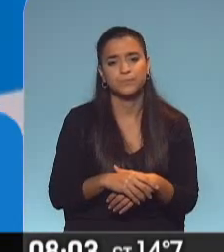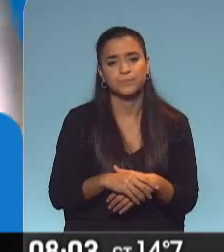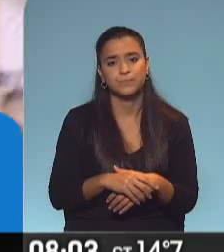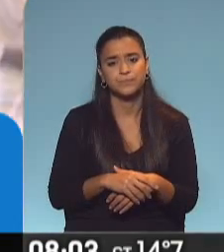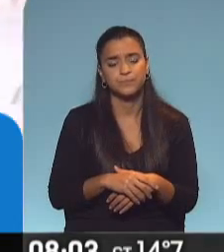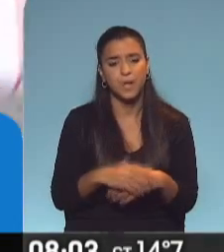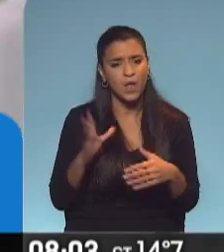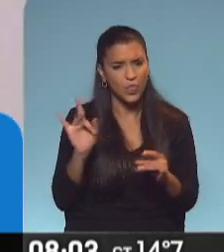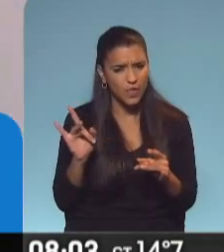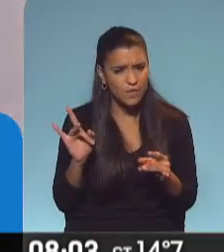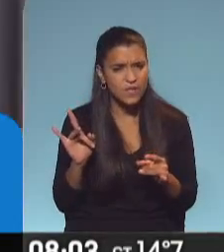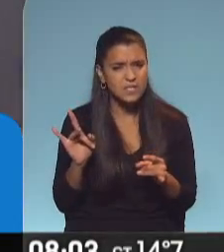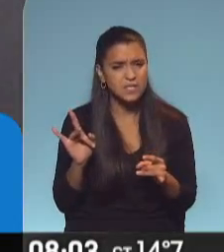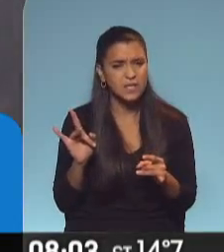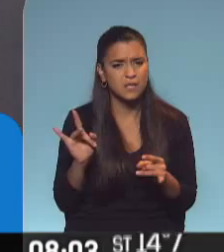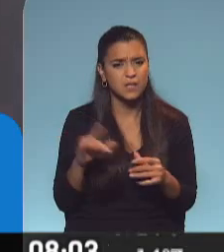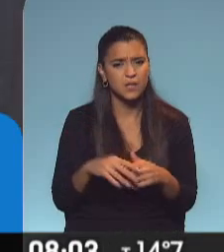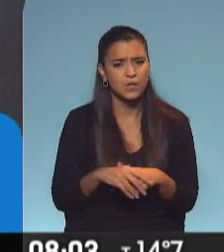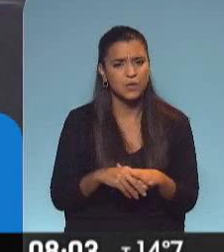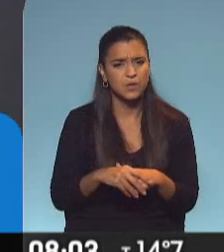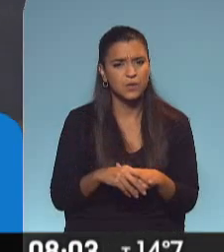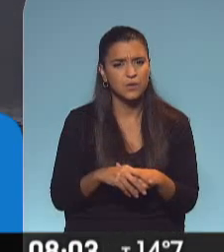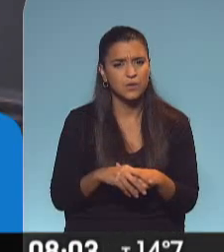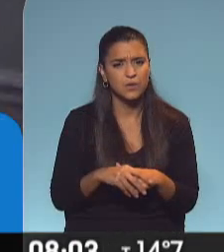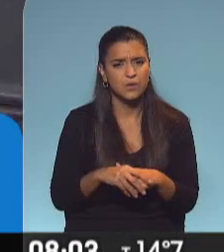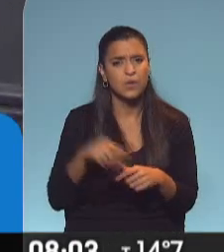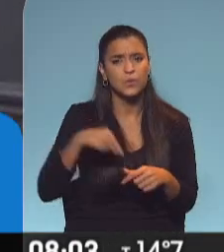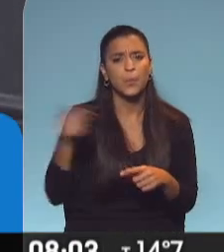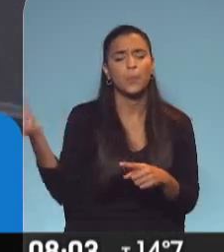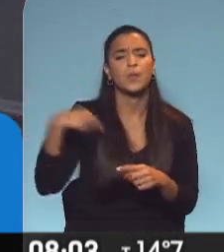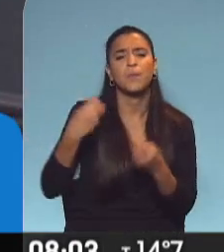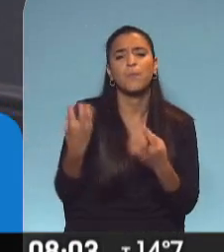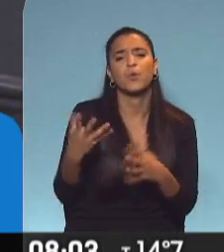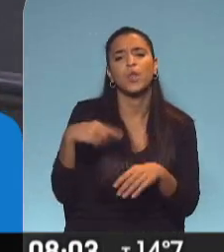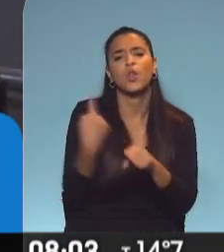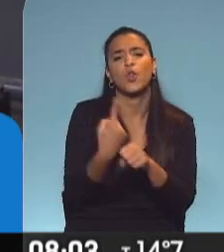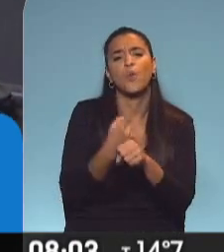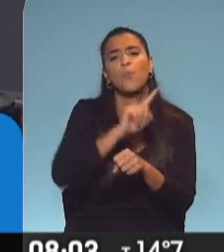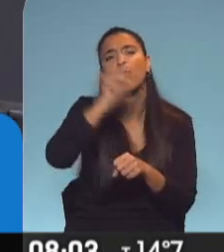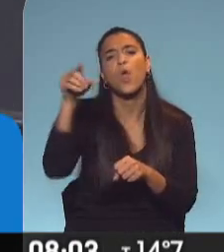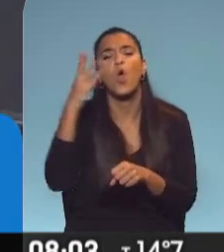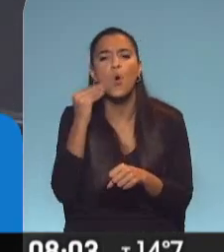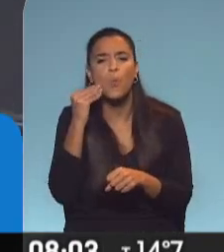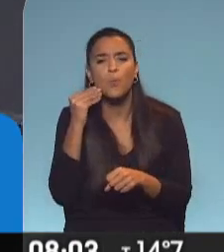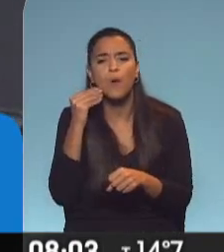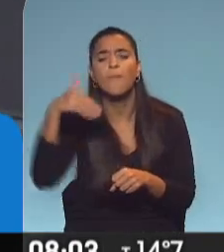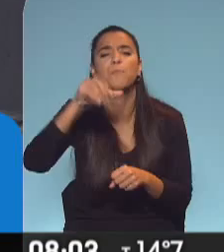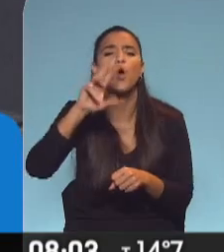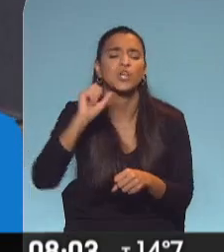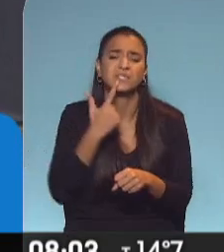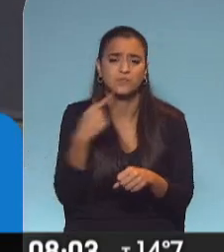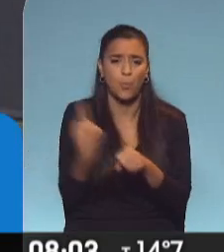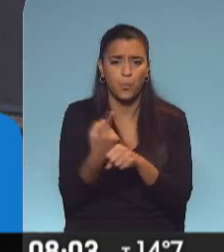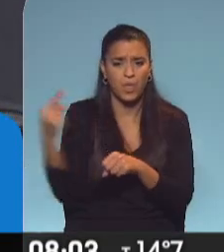¿Cómo? ¿Le costó mucho? ¿Le fue sencillo? Tuve que venir hasta acá, porque no puede ir a Urlinga, a Morris, digo.